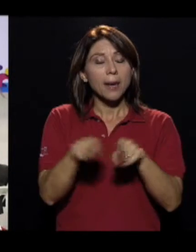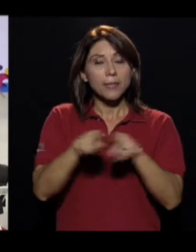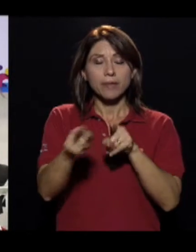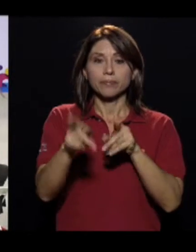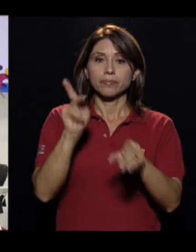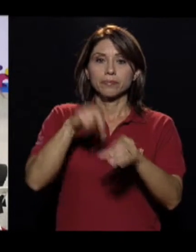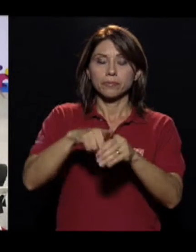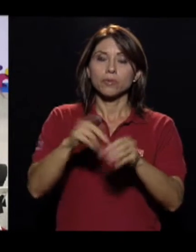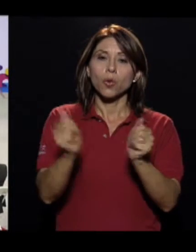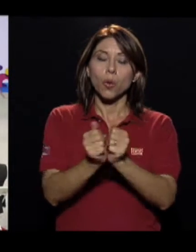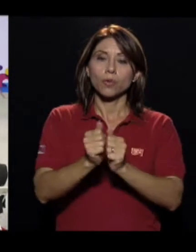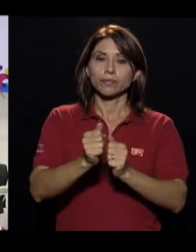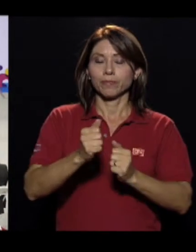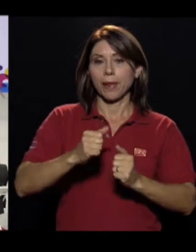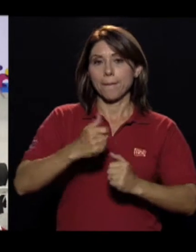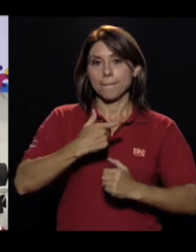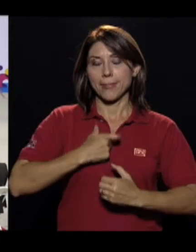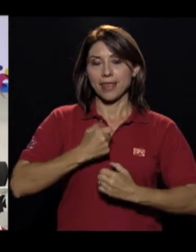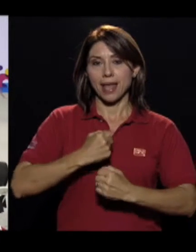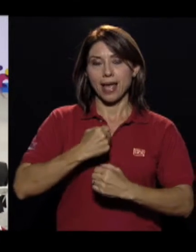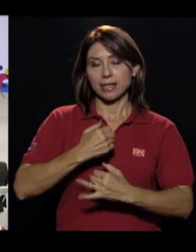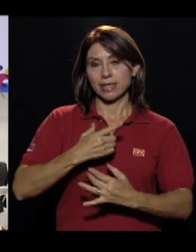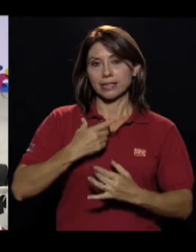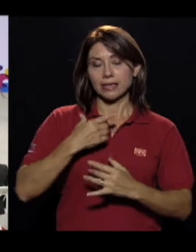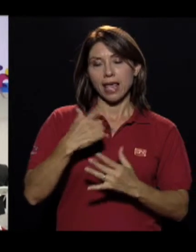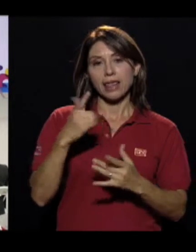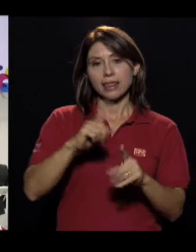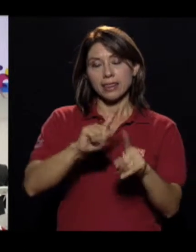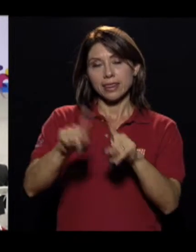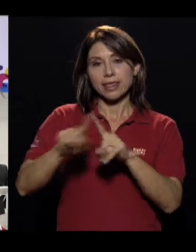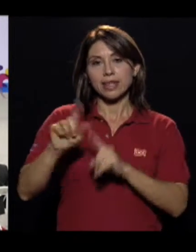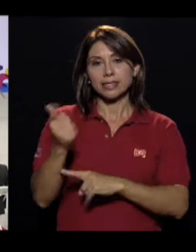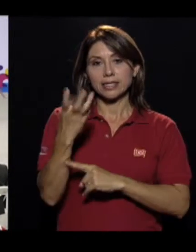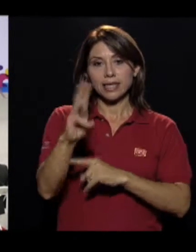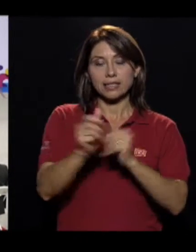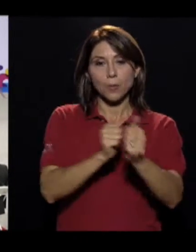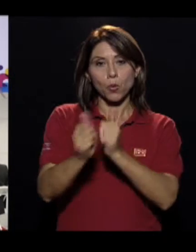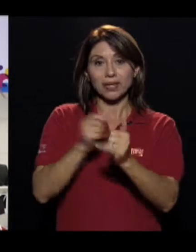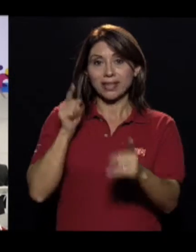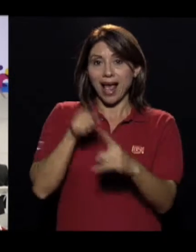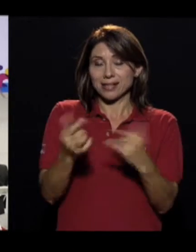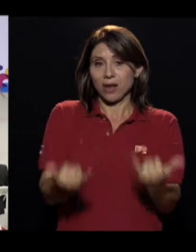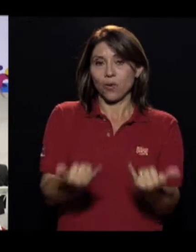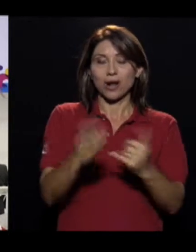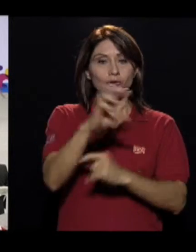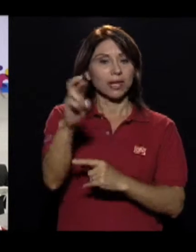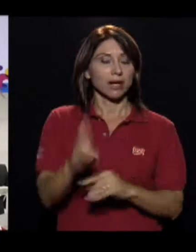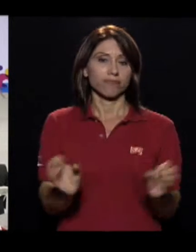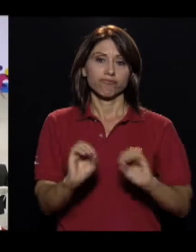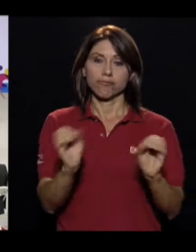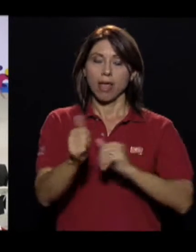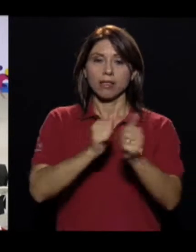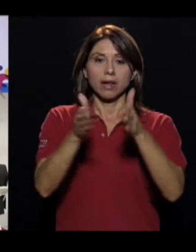disputaron medallas en 16 deportes distintos. Hasta el momento, Costa Rica no tiene atletas con discapacidad intelectual